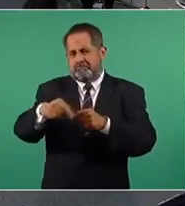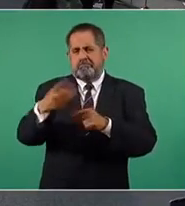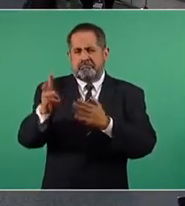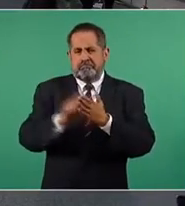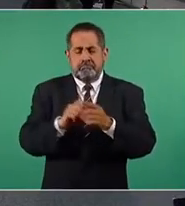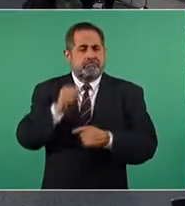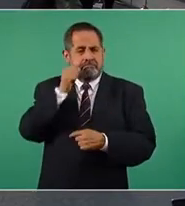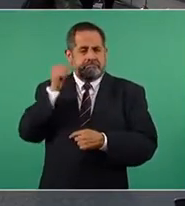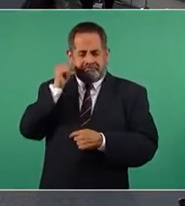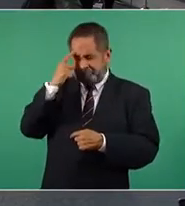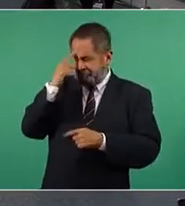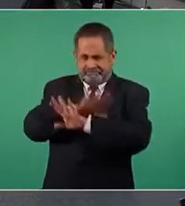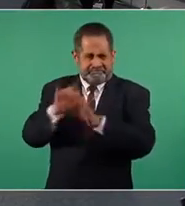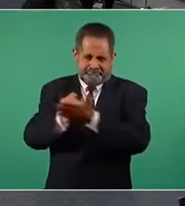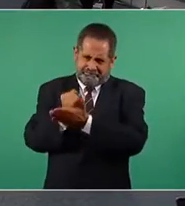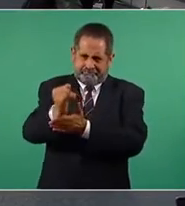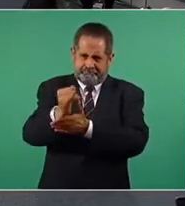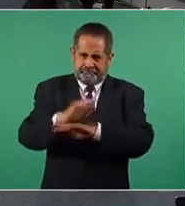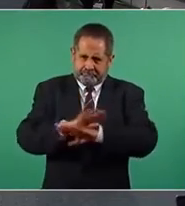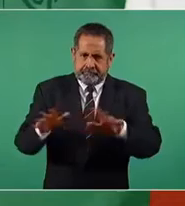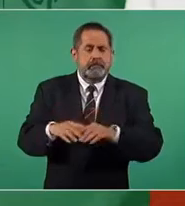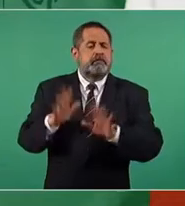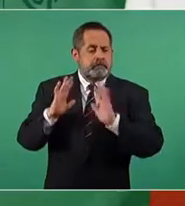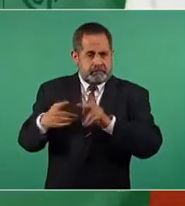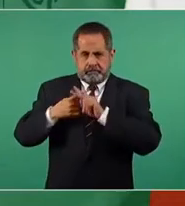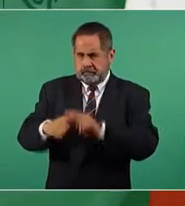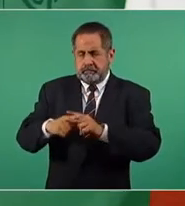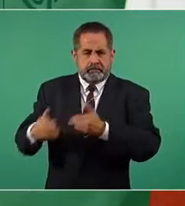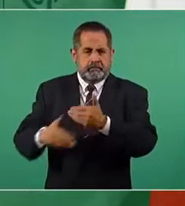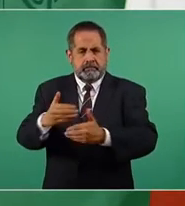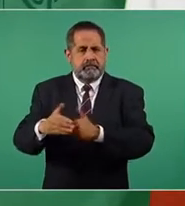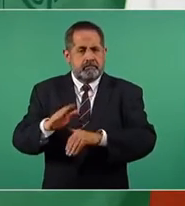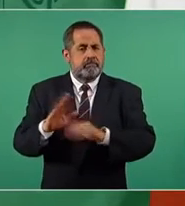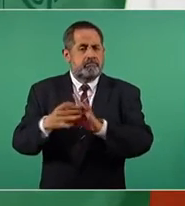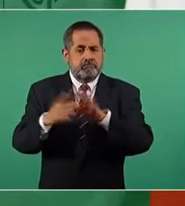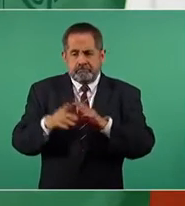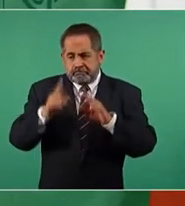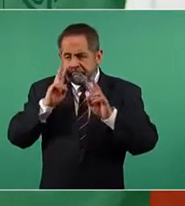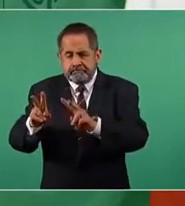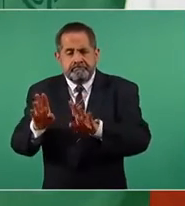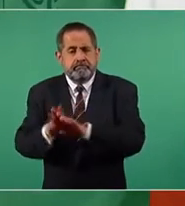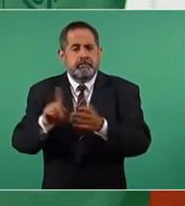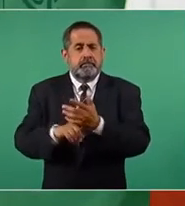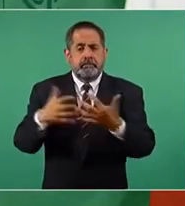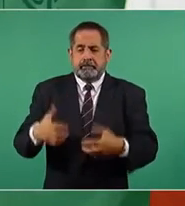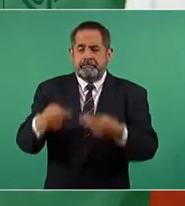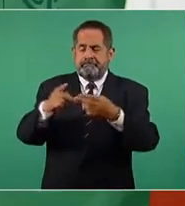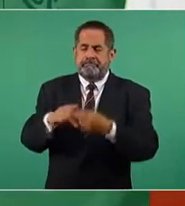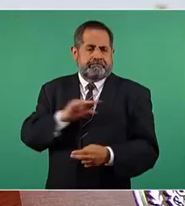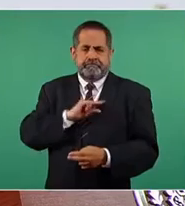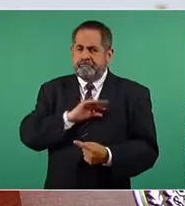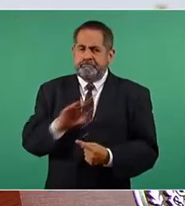ayer tomé la decisión y ya se está atendiendo. va a ser una empresa especial